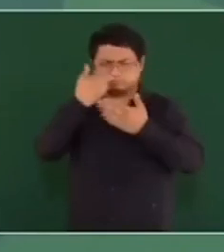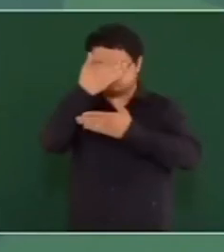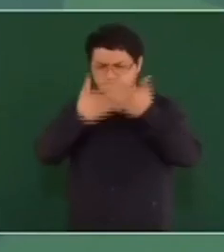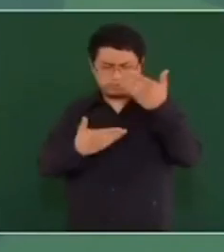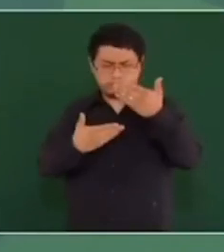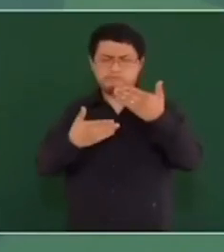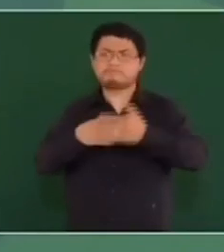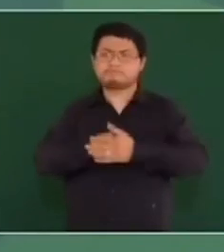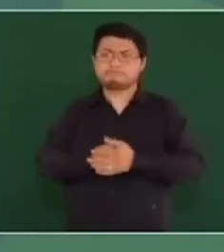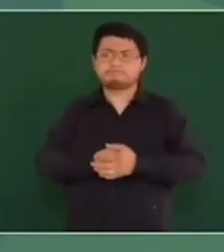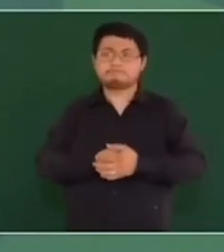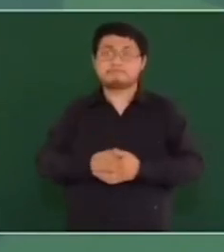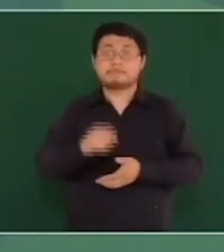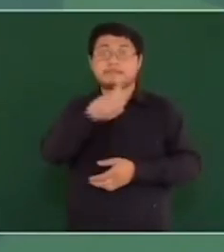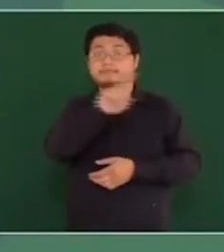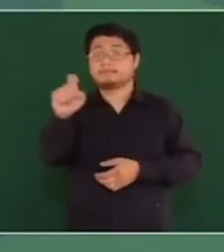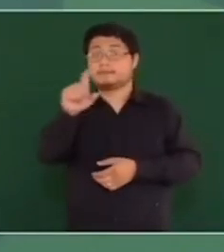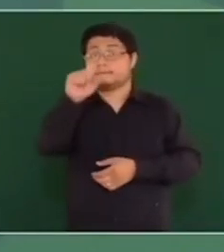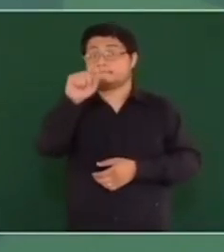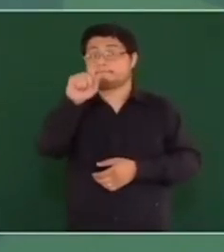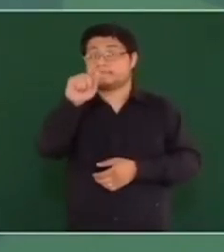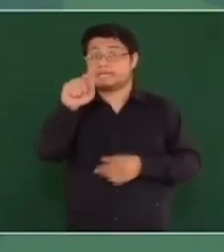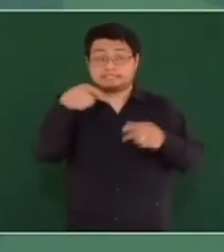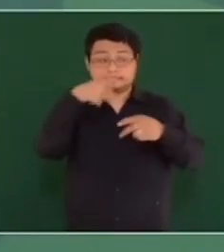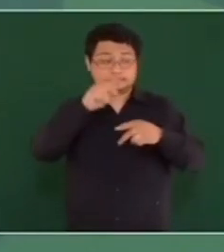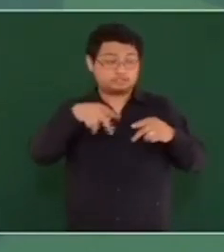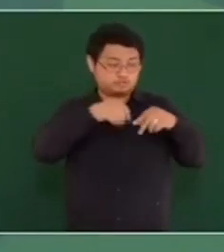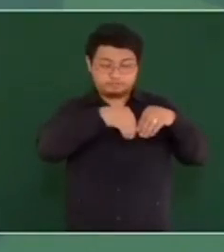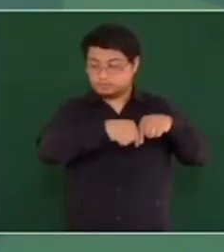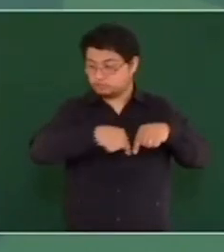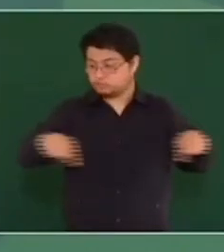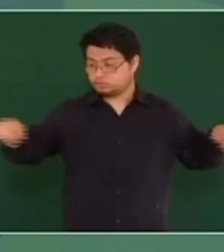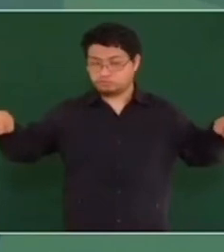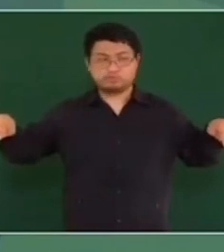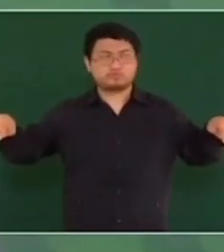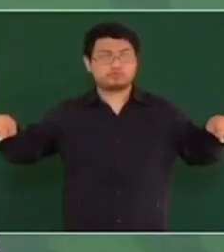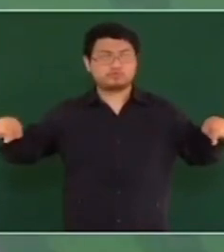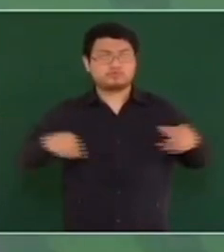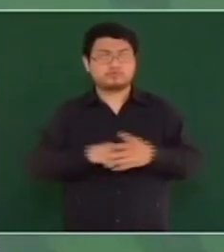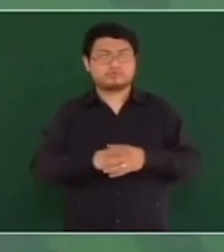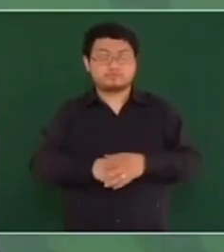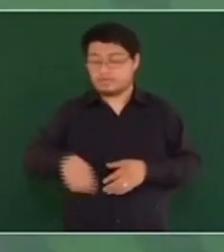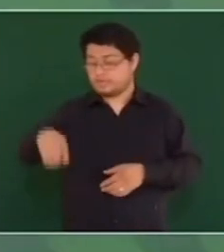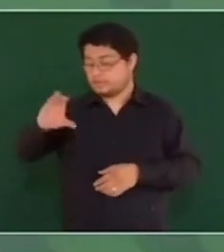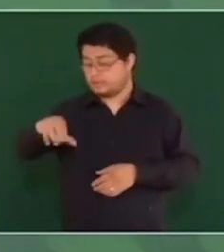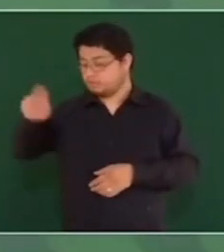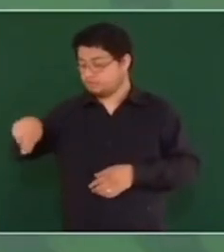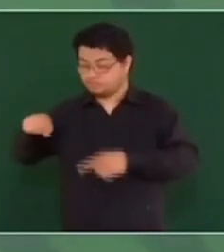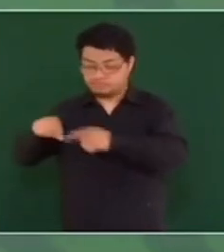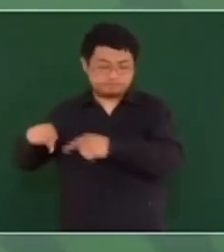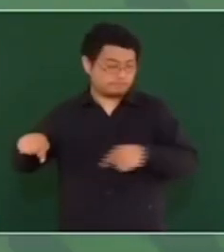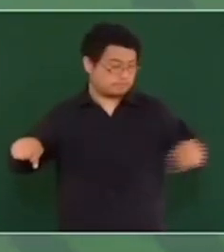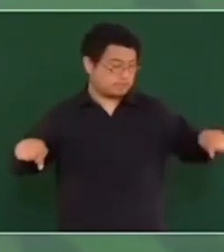Los 120 kilómetros de Cancún a Tulum,